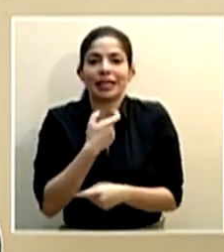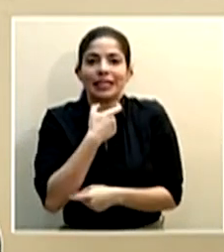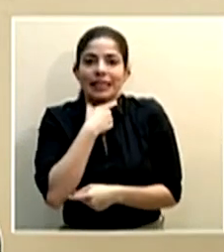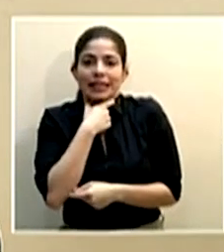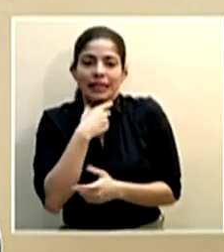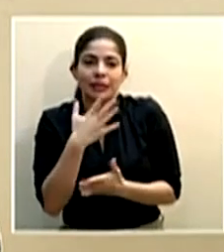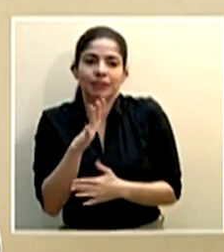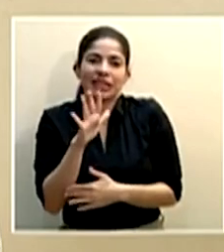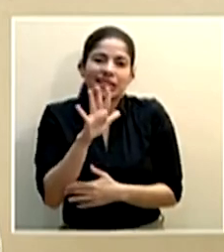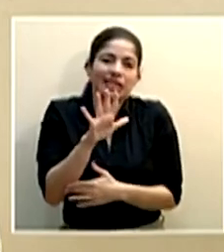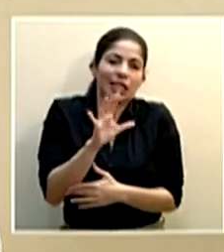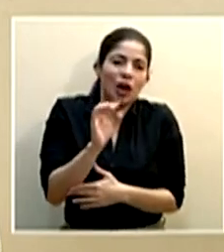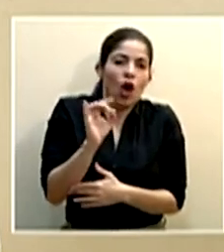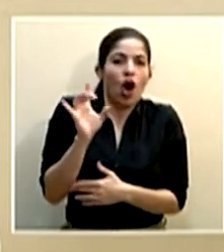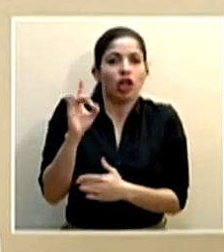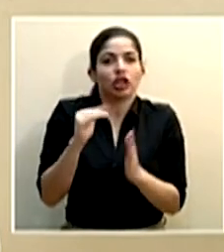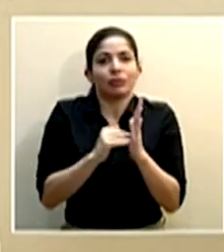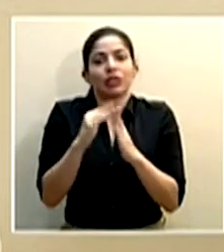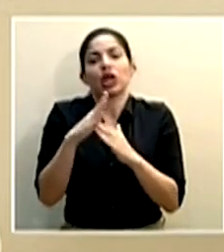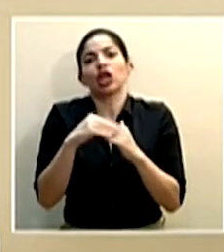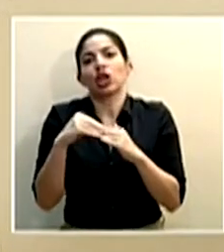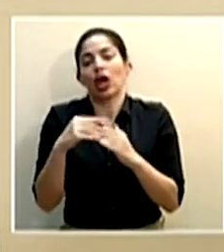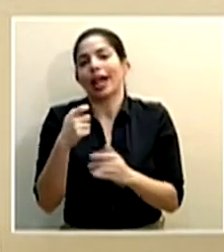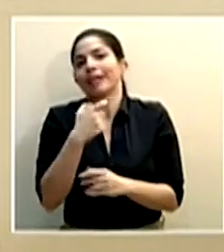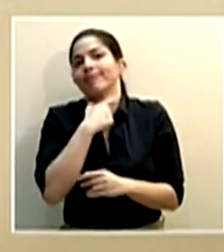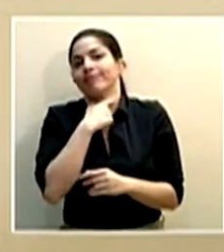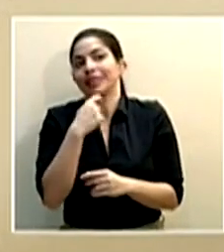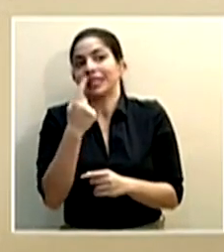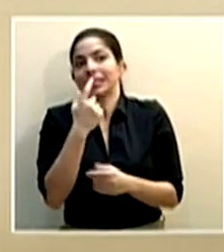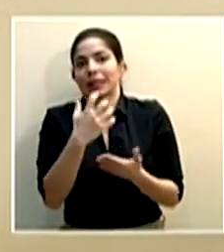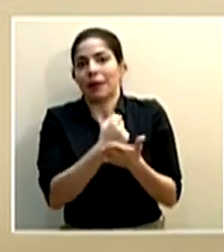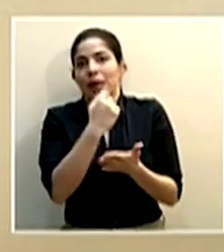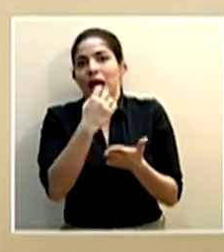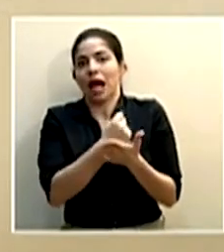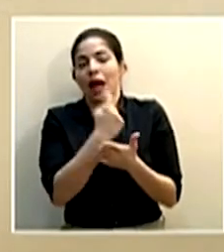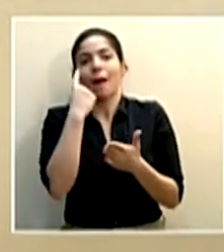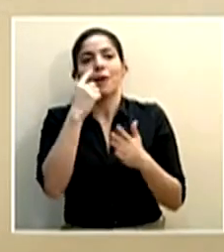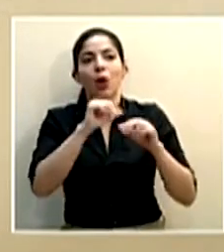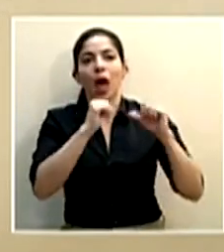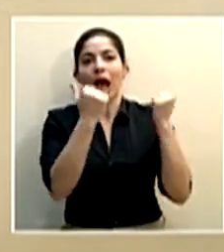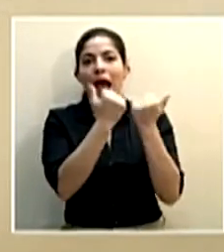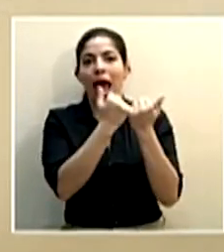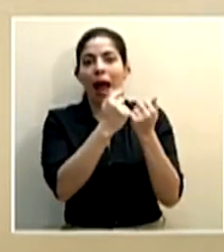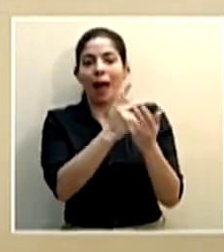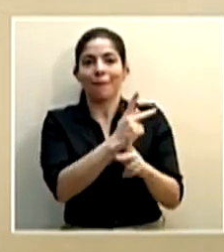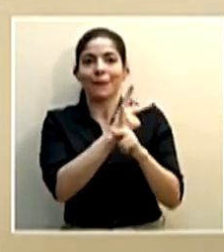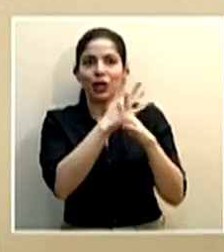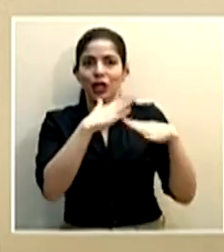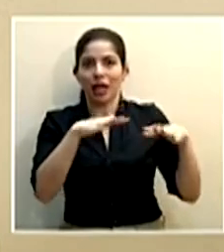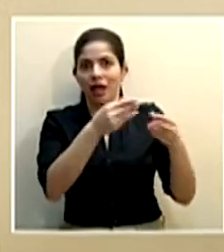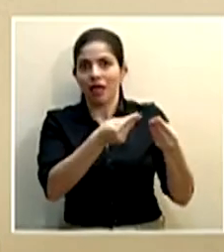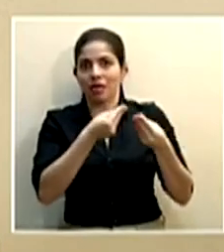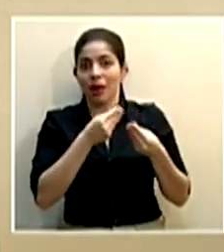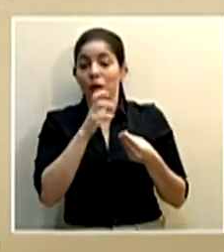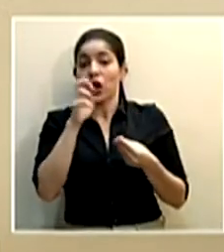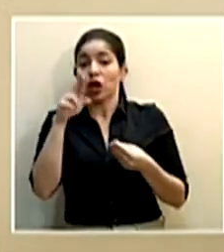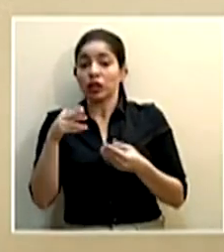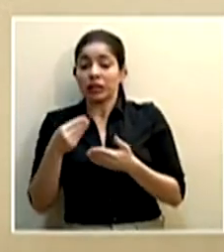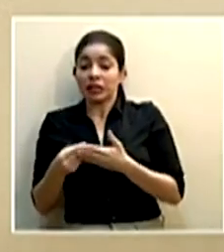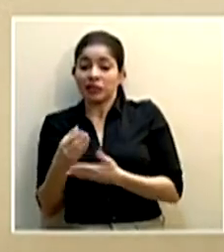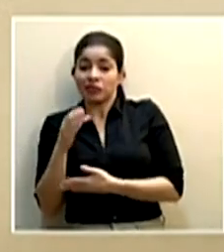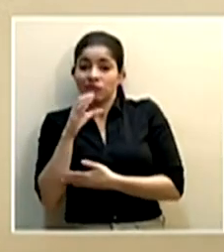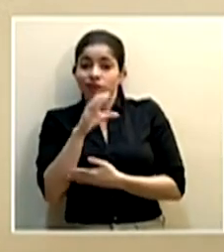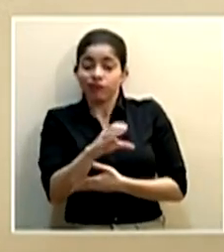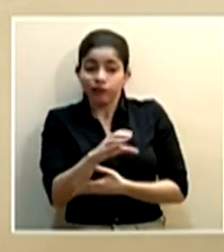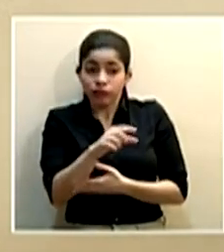entre 5 y 8 millones de dólares que se generan a través de las áreas inversas protegidas Costa Rica invierte en el sistema nacional de